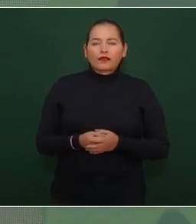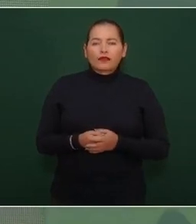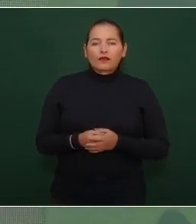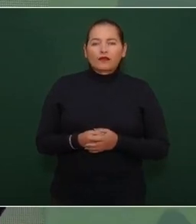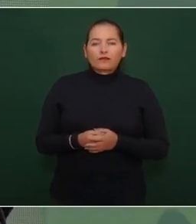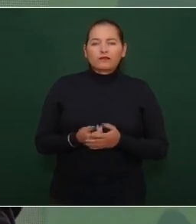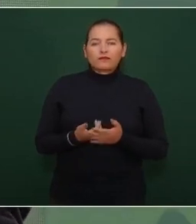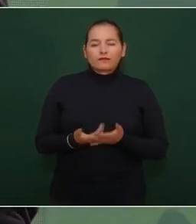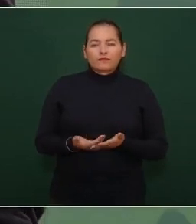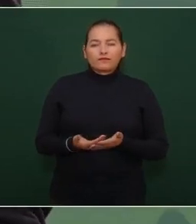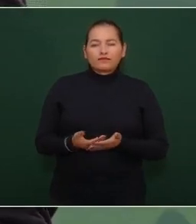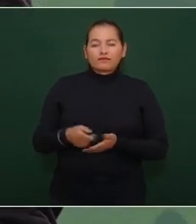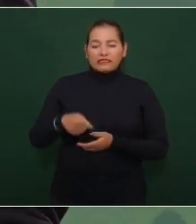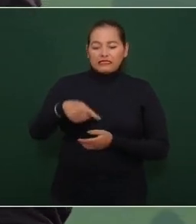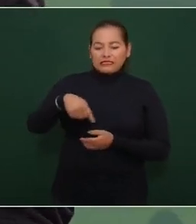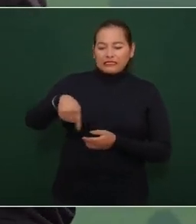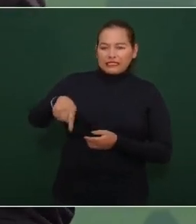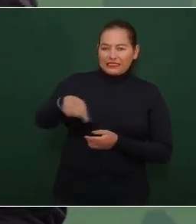ellos